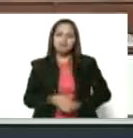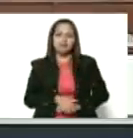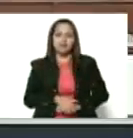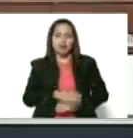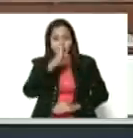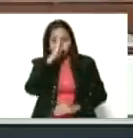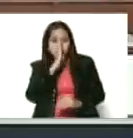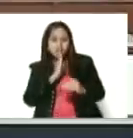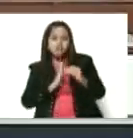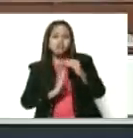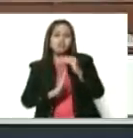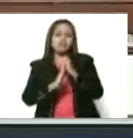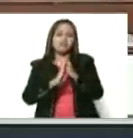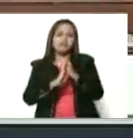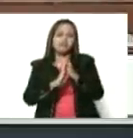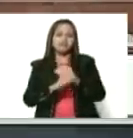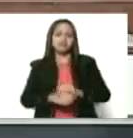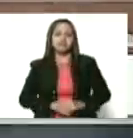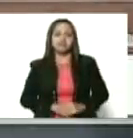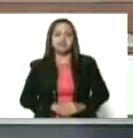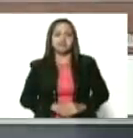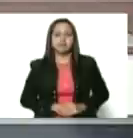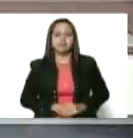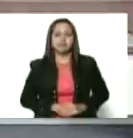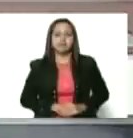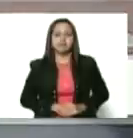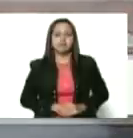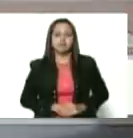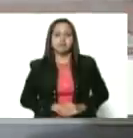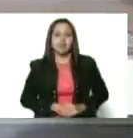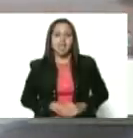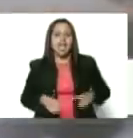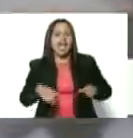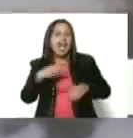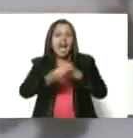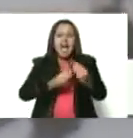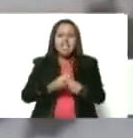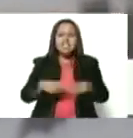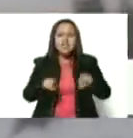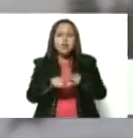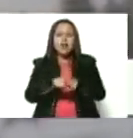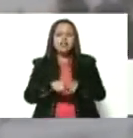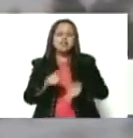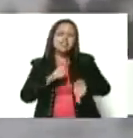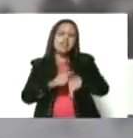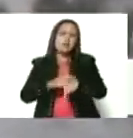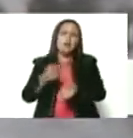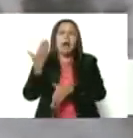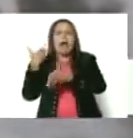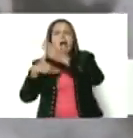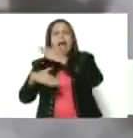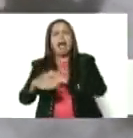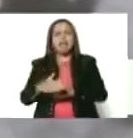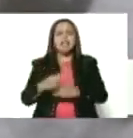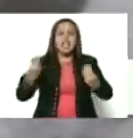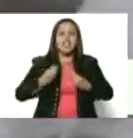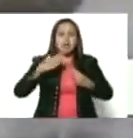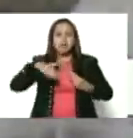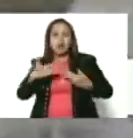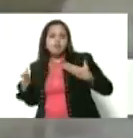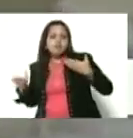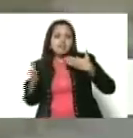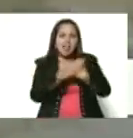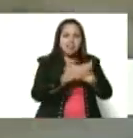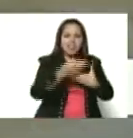y la sumisión. Como se hacía en los tiempos en que la vida mansa podía encerrarse toda